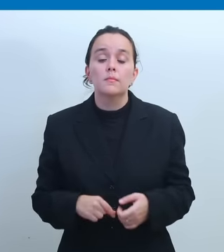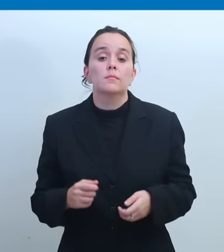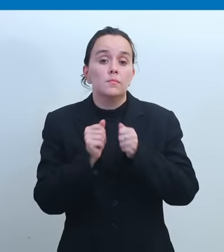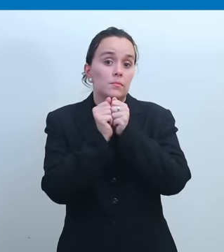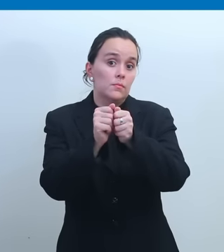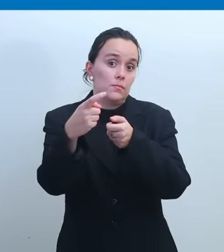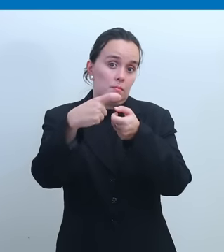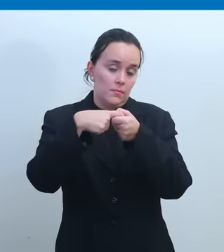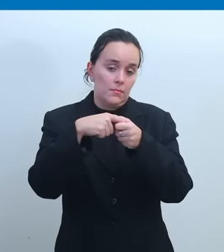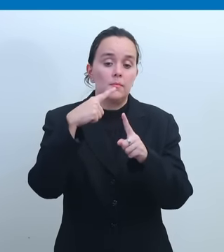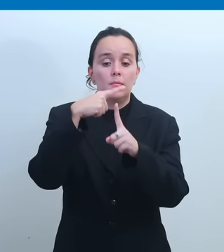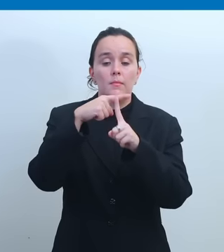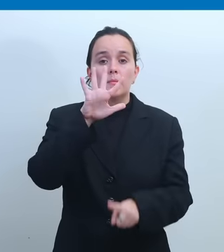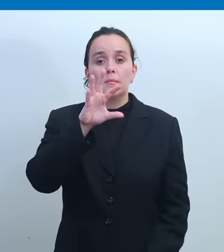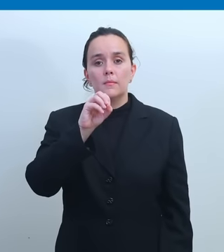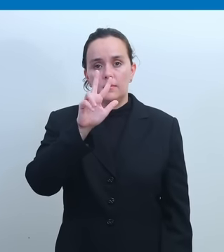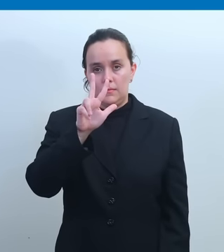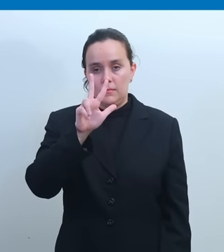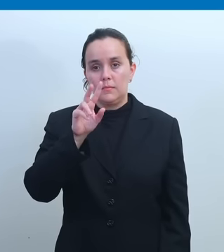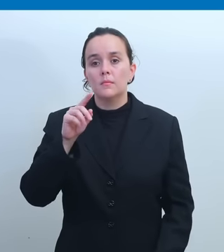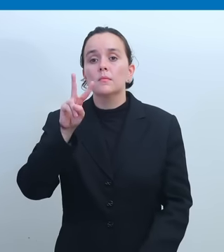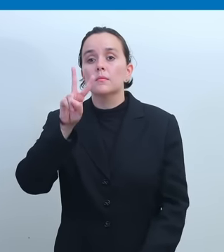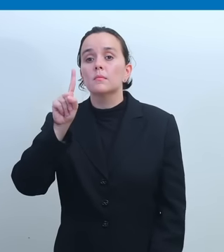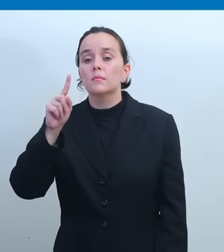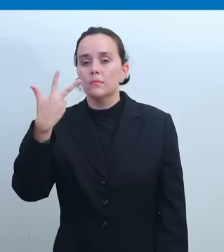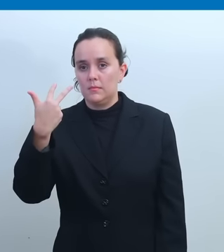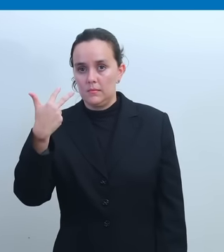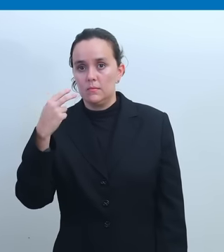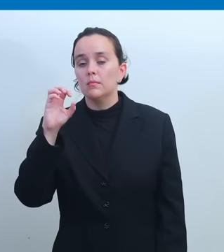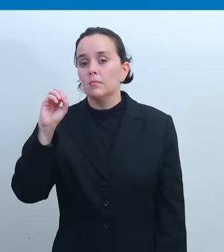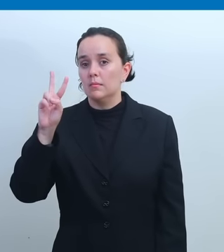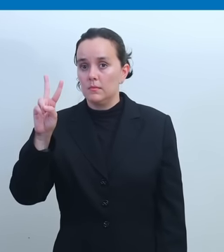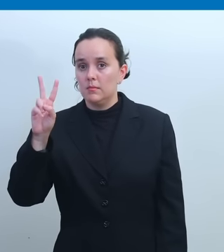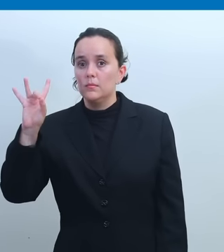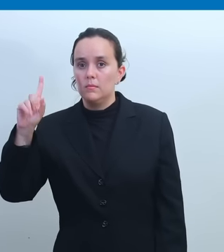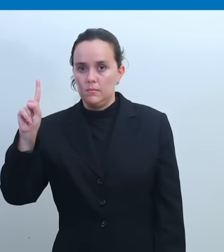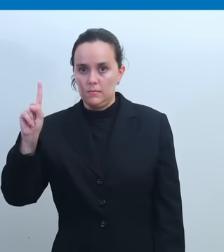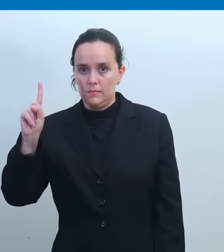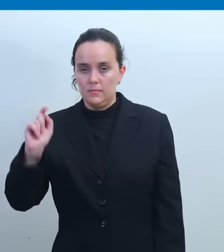a tu lado en línea. Más 503-2113-0281.